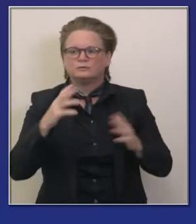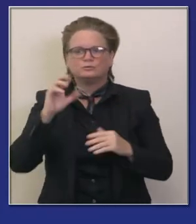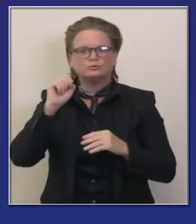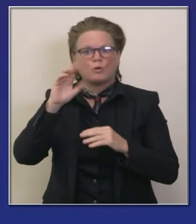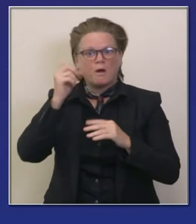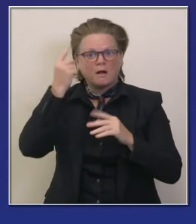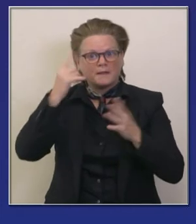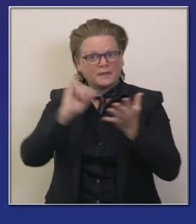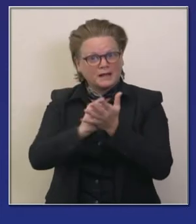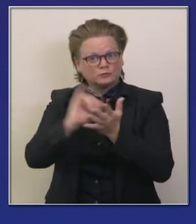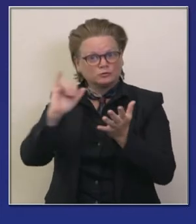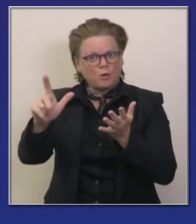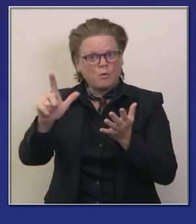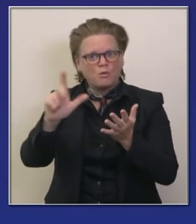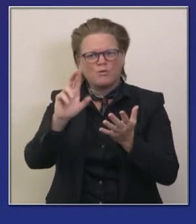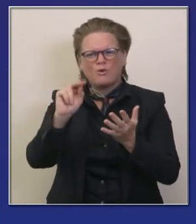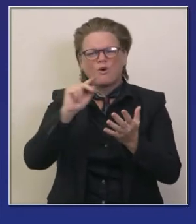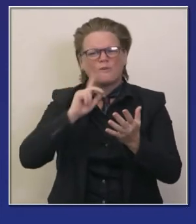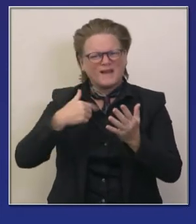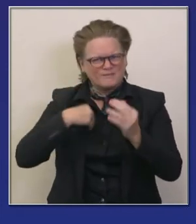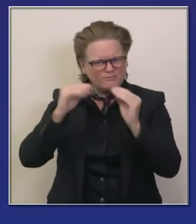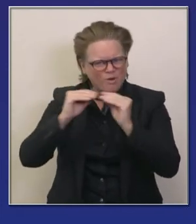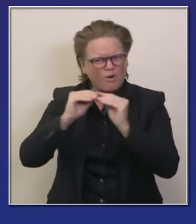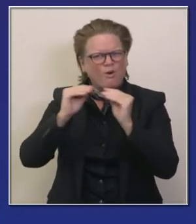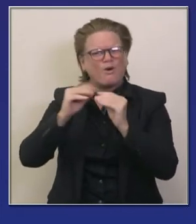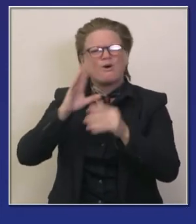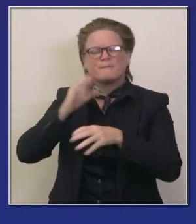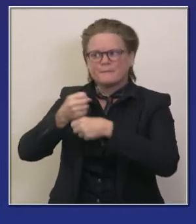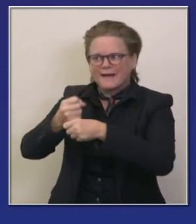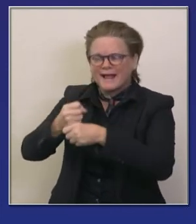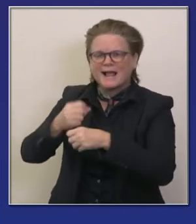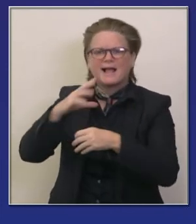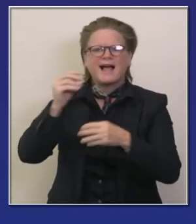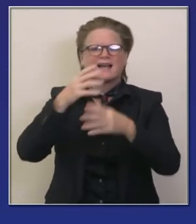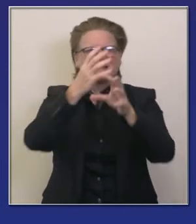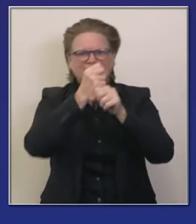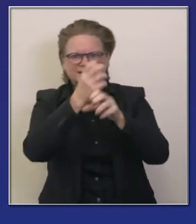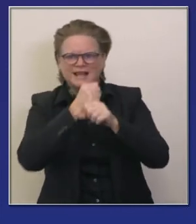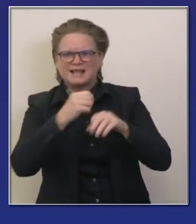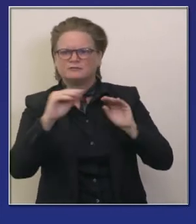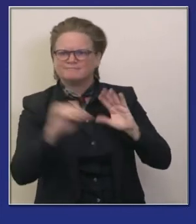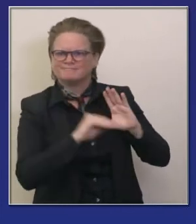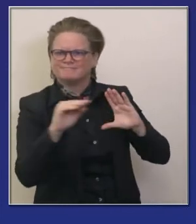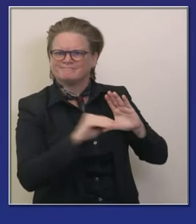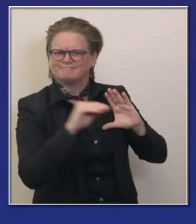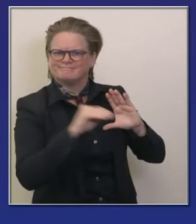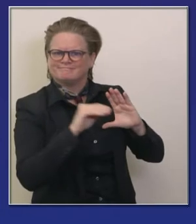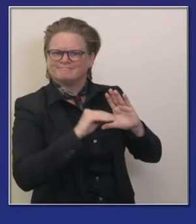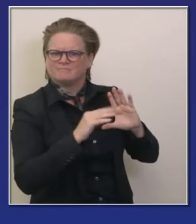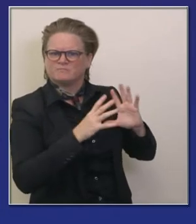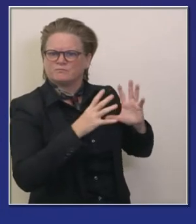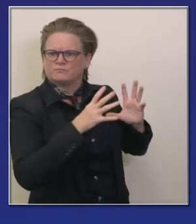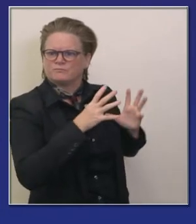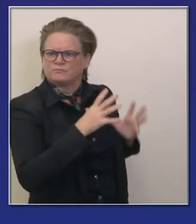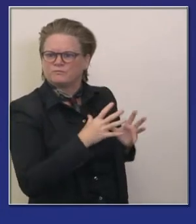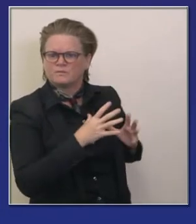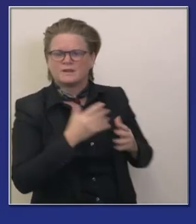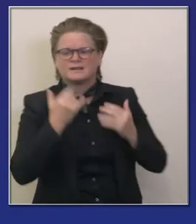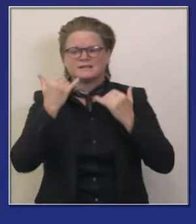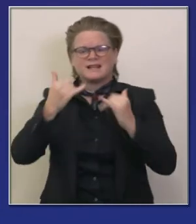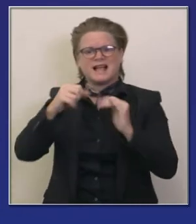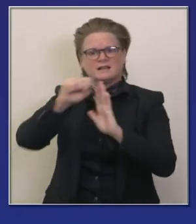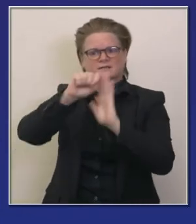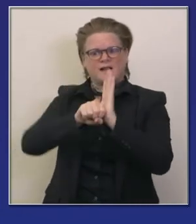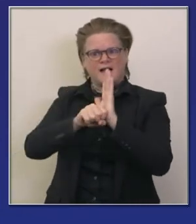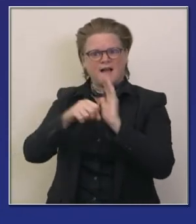adquiriendo más ventiladores ahora tenemos más de 14 mil en el inventario estatal para un total de 21